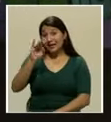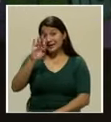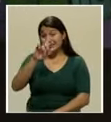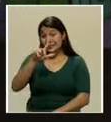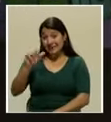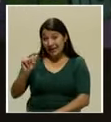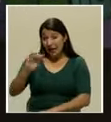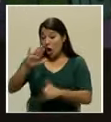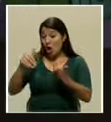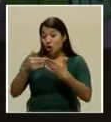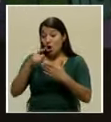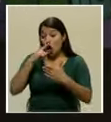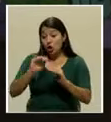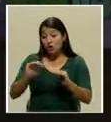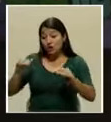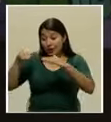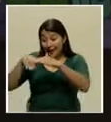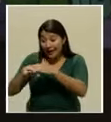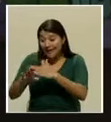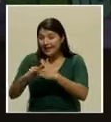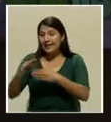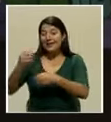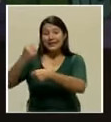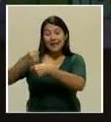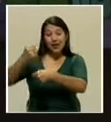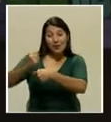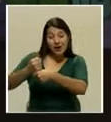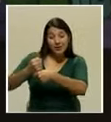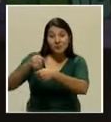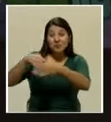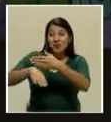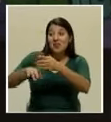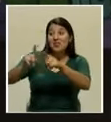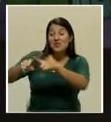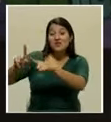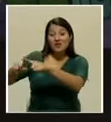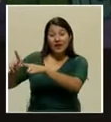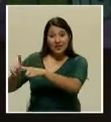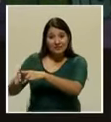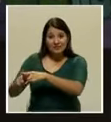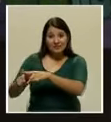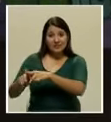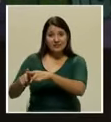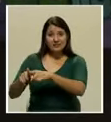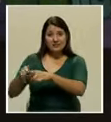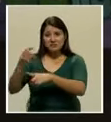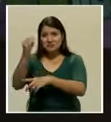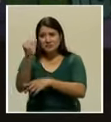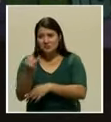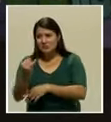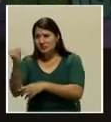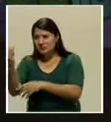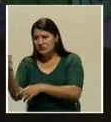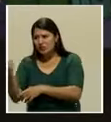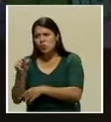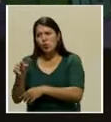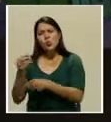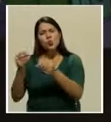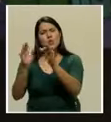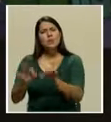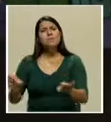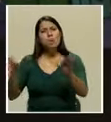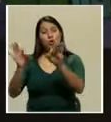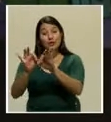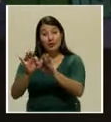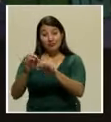entran y trabajan en diferentes disciplinas, pues fue influyente e importante en mi vida.